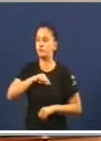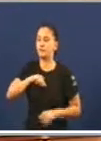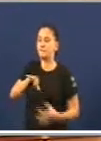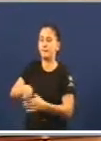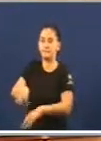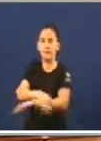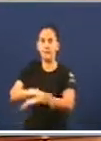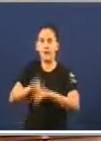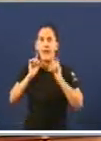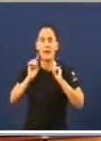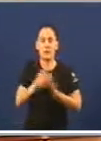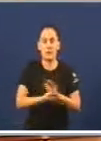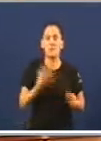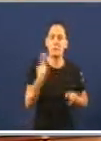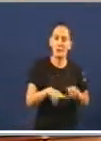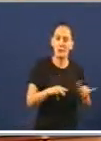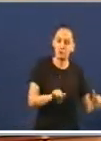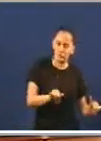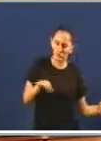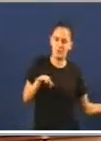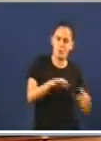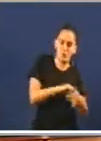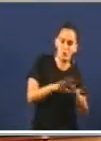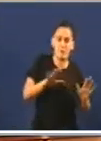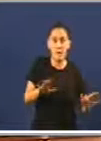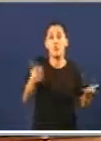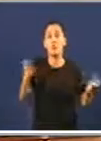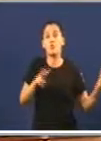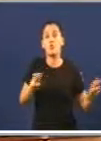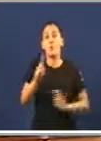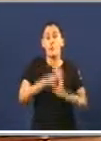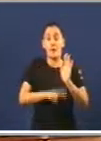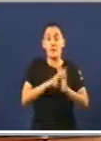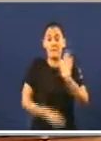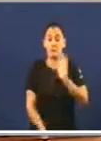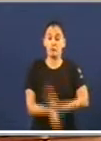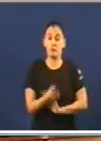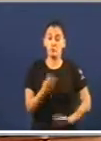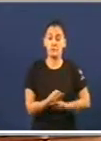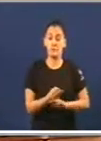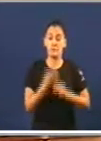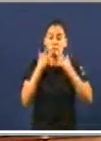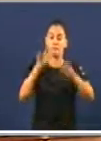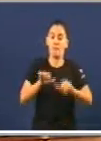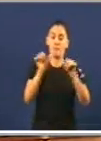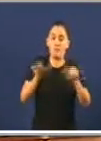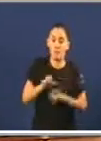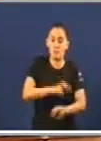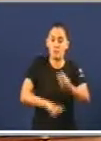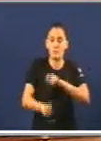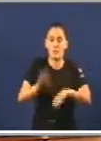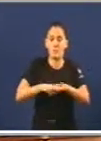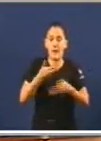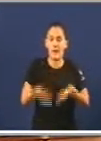a teñen a nivel político. Por iso, novos regulamentos parlamentarios están arbitrando fórmulas de avaliación